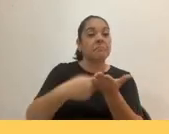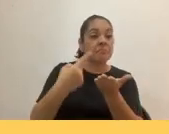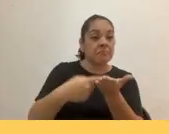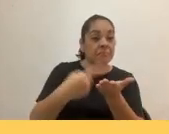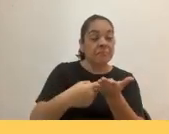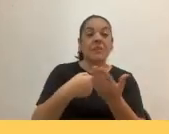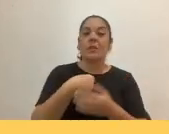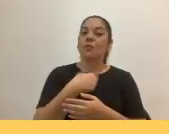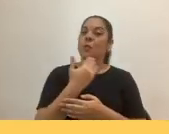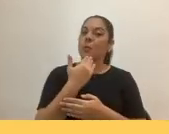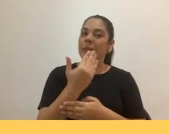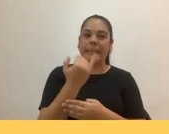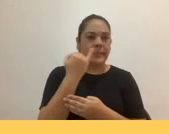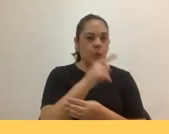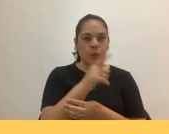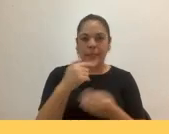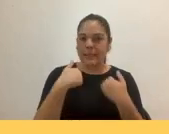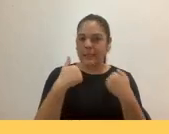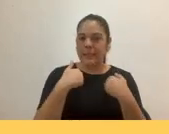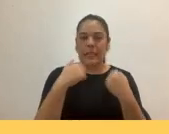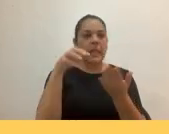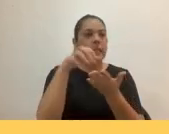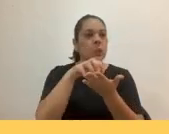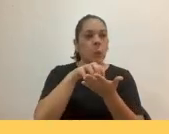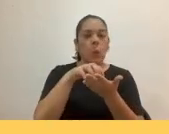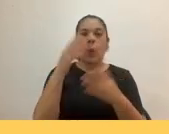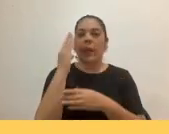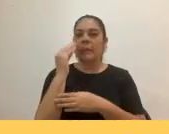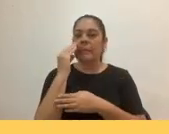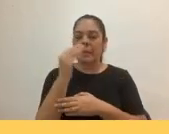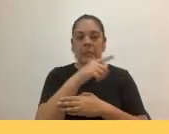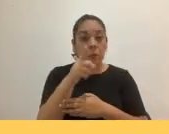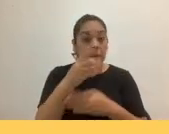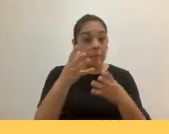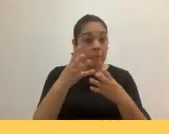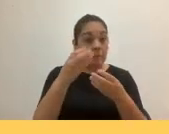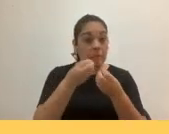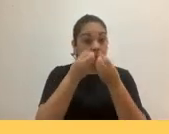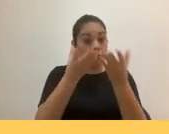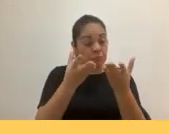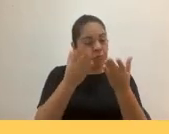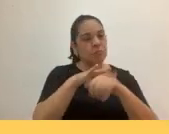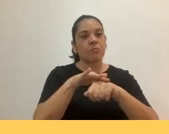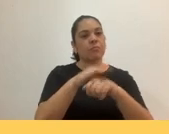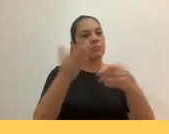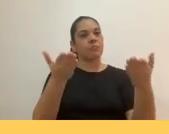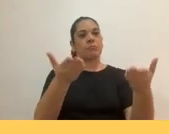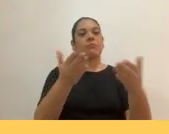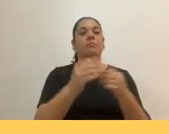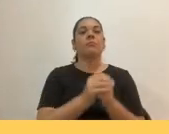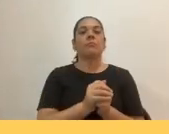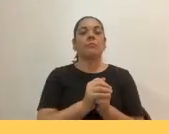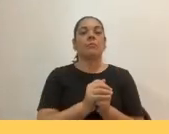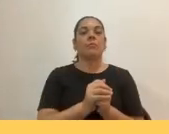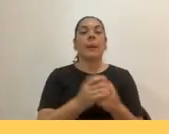agradecería cualquier duda, comentario, experiencia que quieran compartir. Entonces, para iniciar,